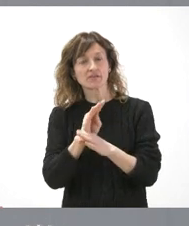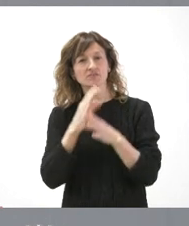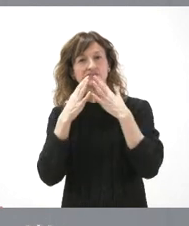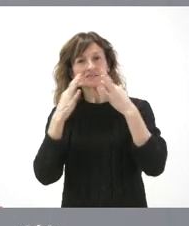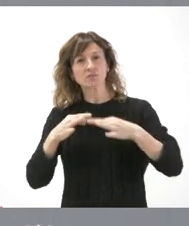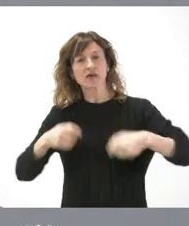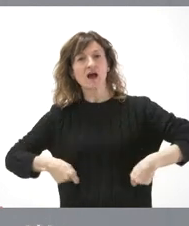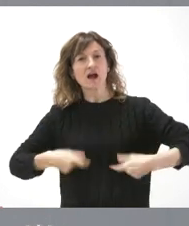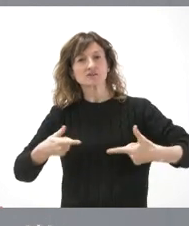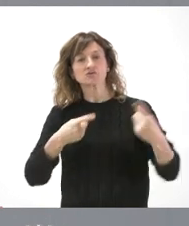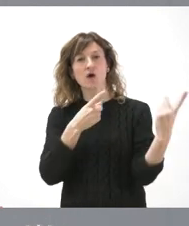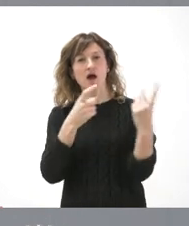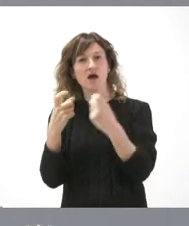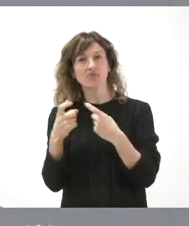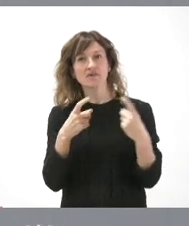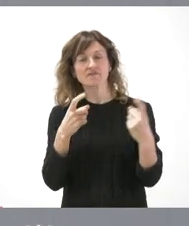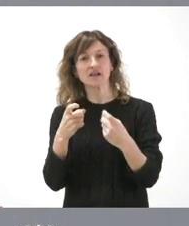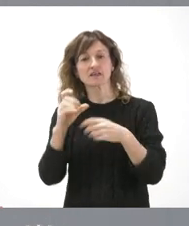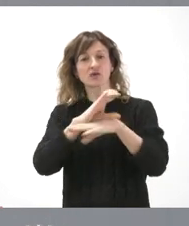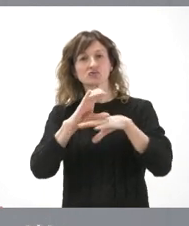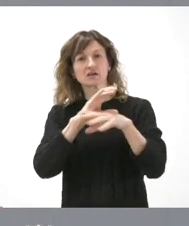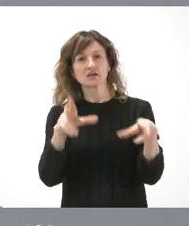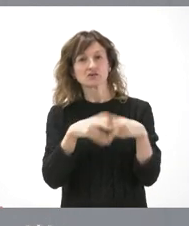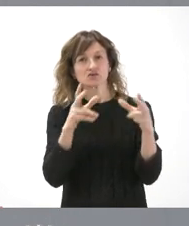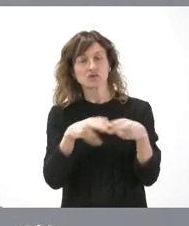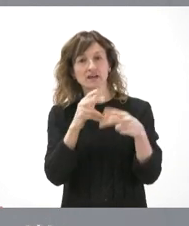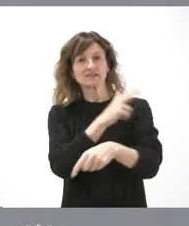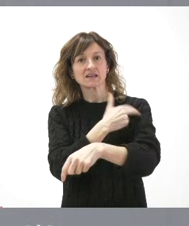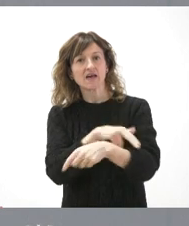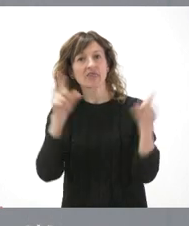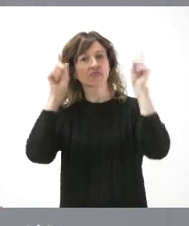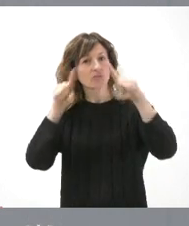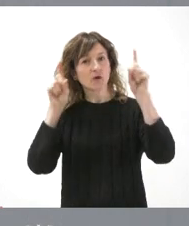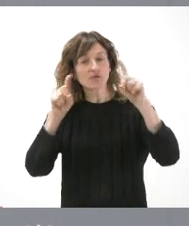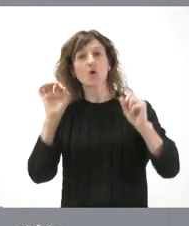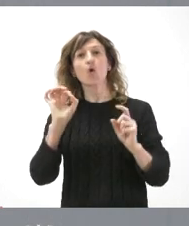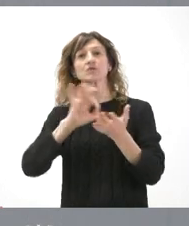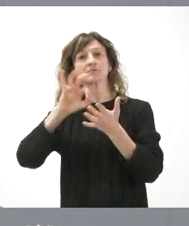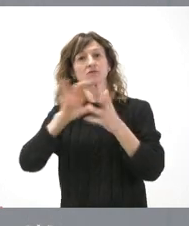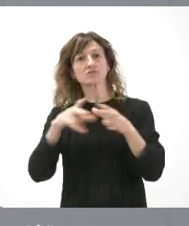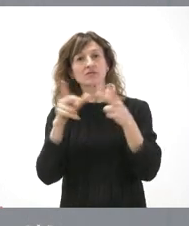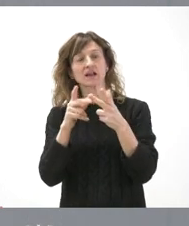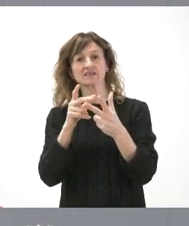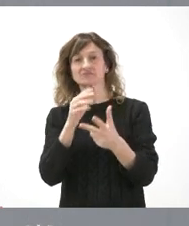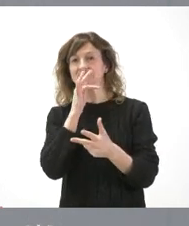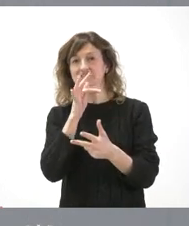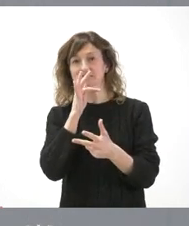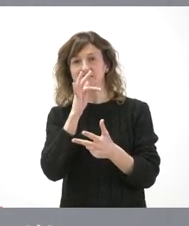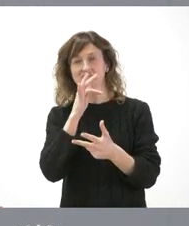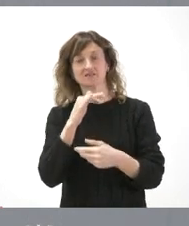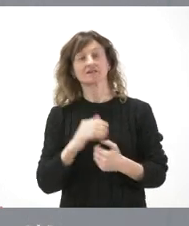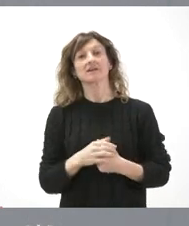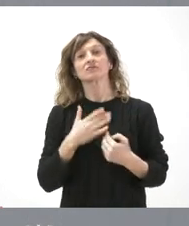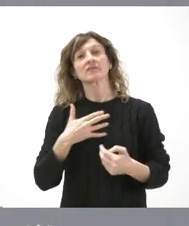los gastos que son necesarios en las consejerías sociales, que son las de sanidad, las de educación o las de servicios sociales. Por tanto, seguimos insistiendo nosotros